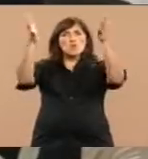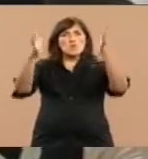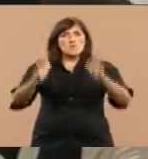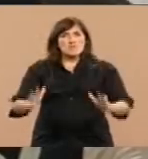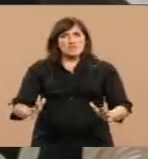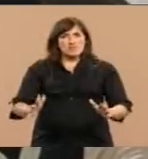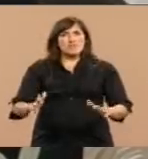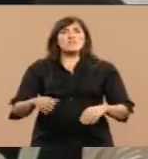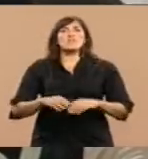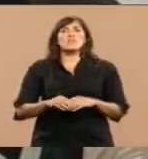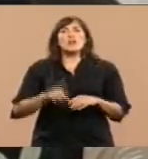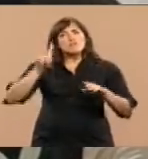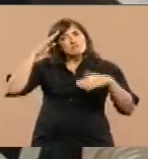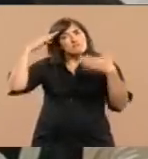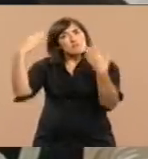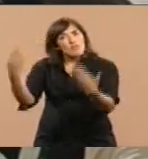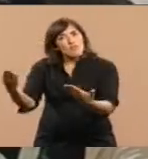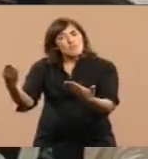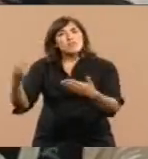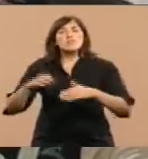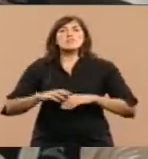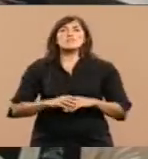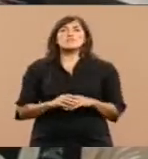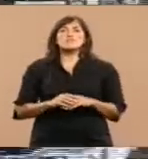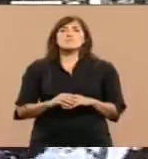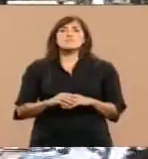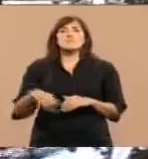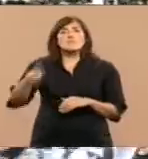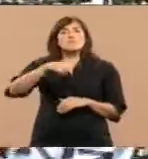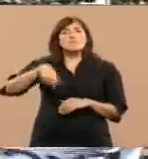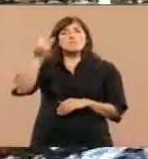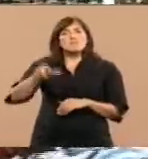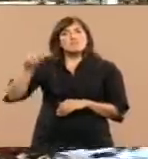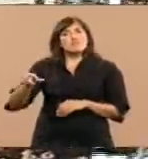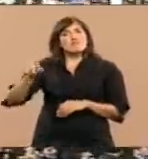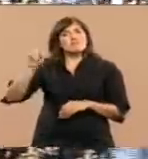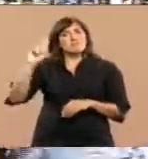en honor a los caídos,